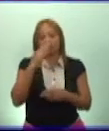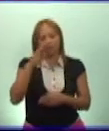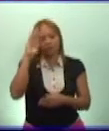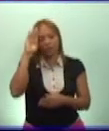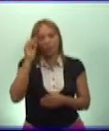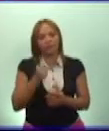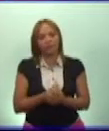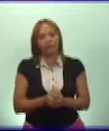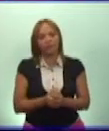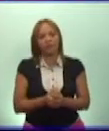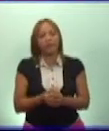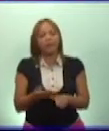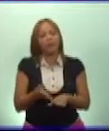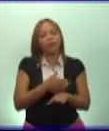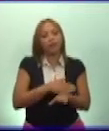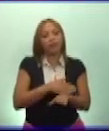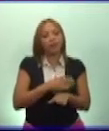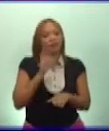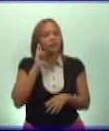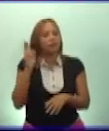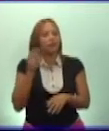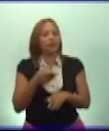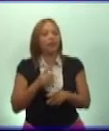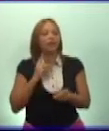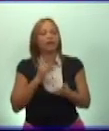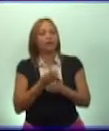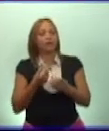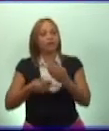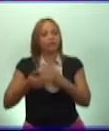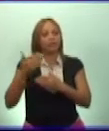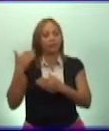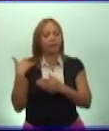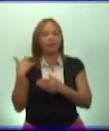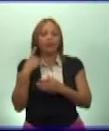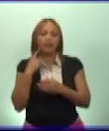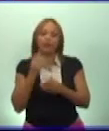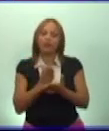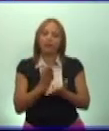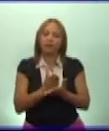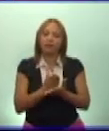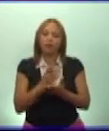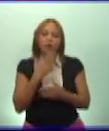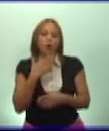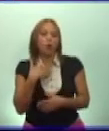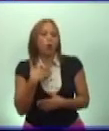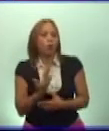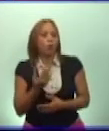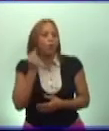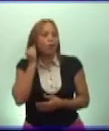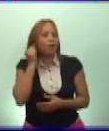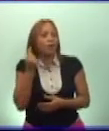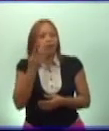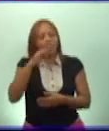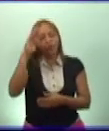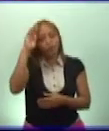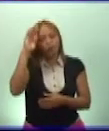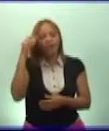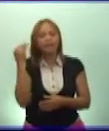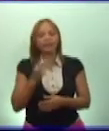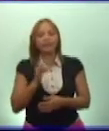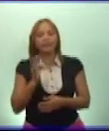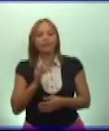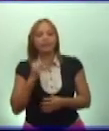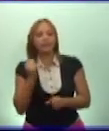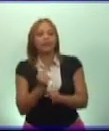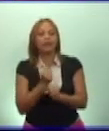les recordaremos que en el encuentro anterior estudiaron cómo la mujer cubana está presente en la obra de la revolución.